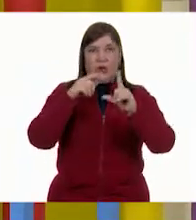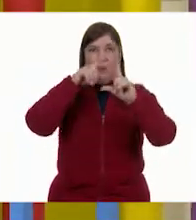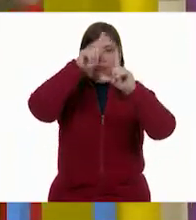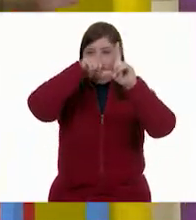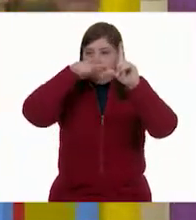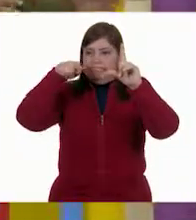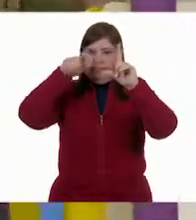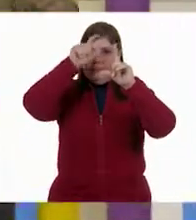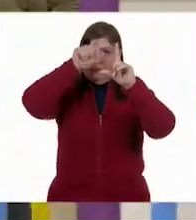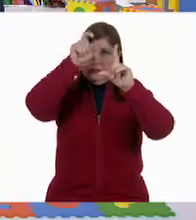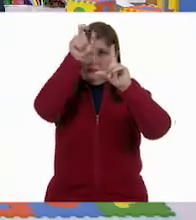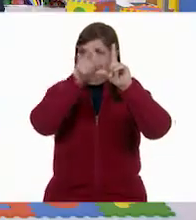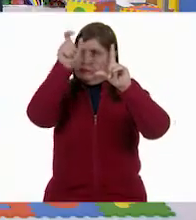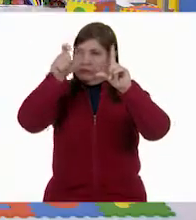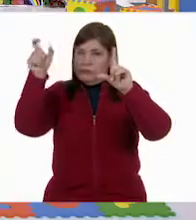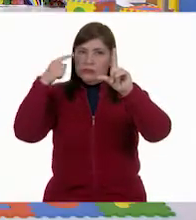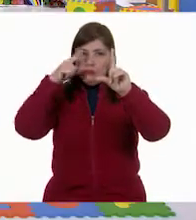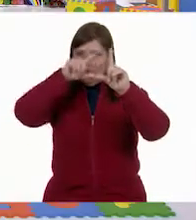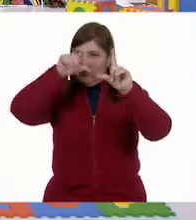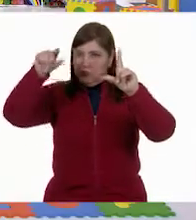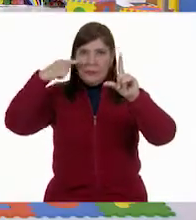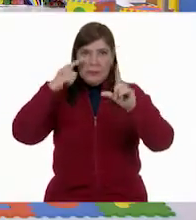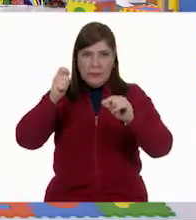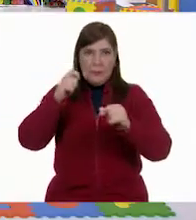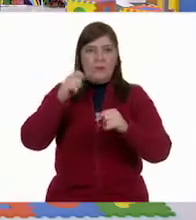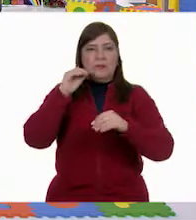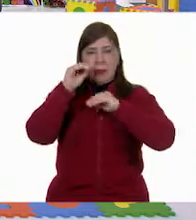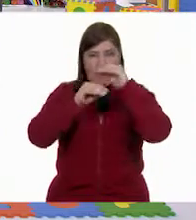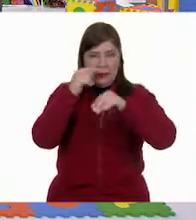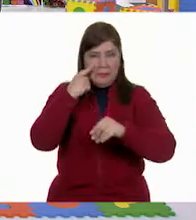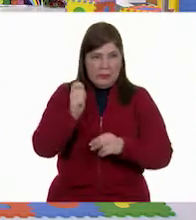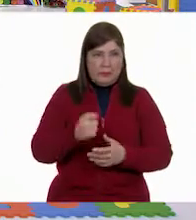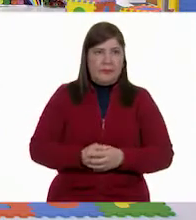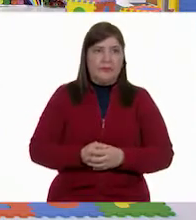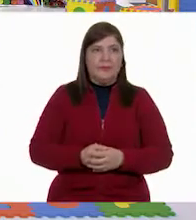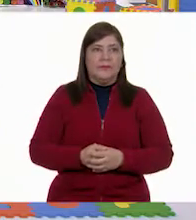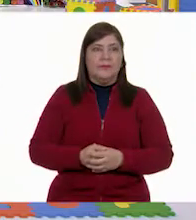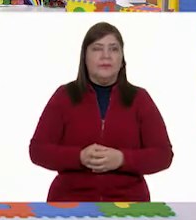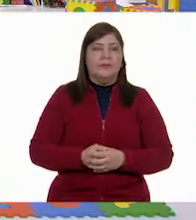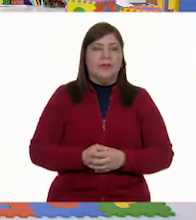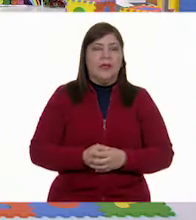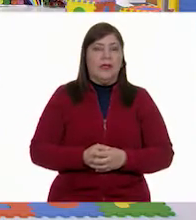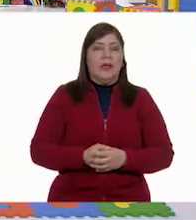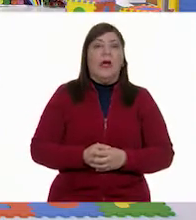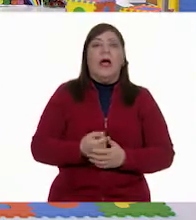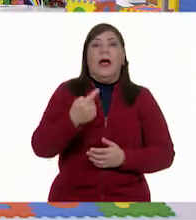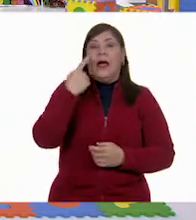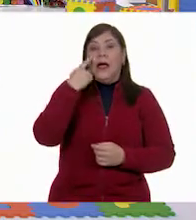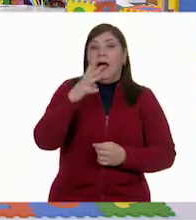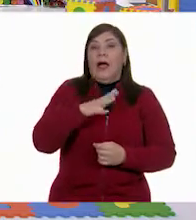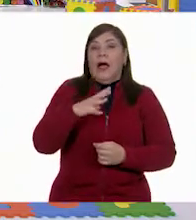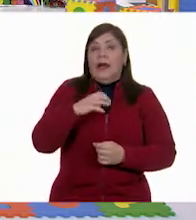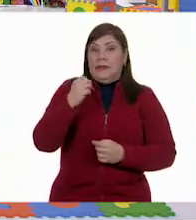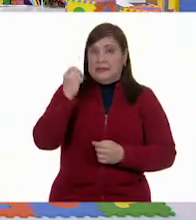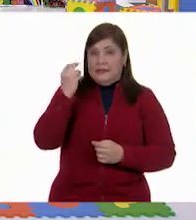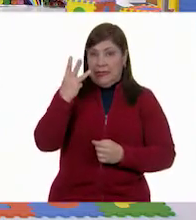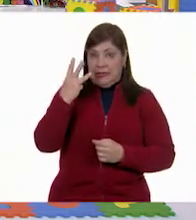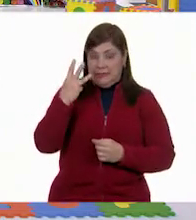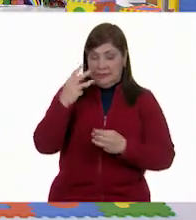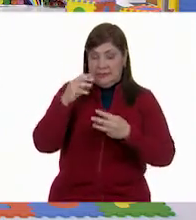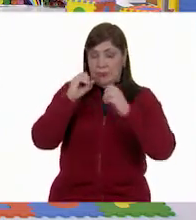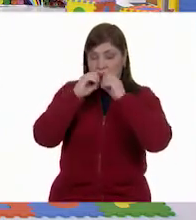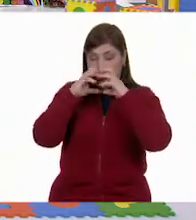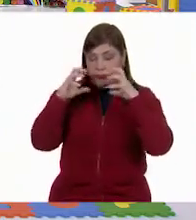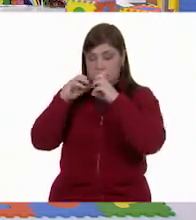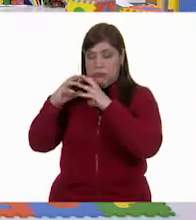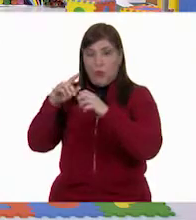En esta gráfica, Erick. Por supuesto. Vamos a tener tres colores de globos distintos. Vamos a tener el